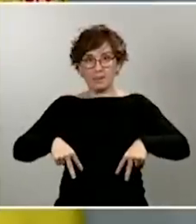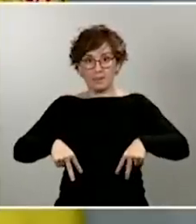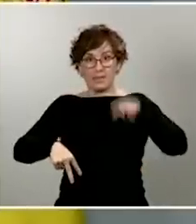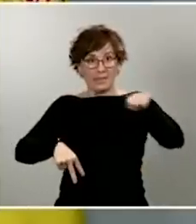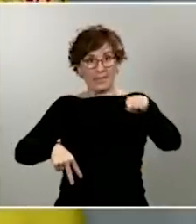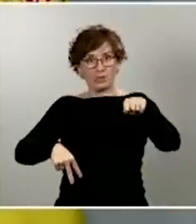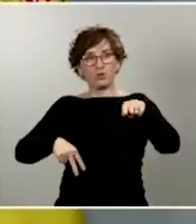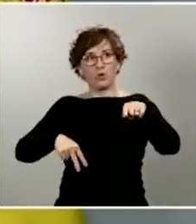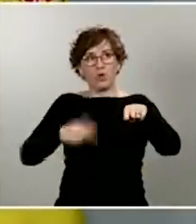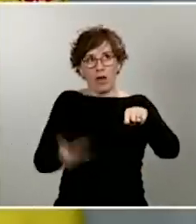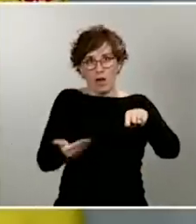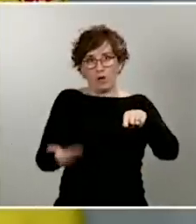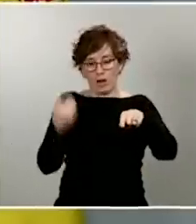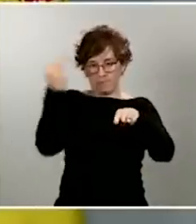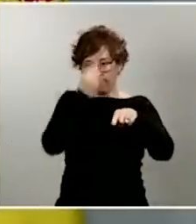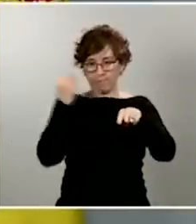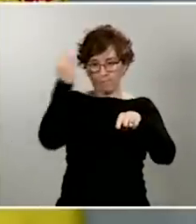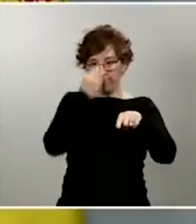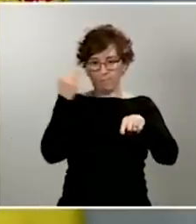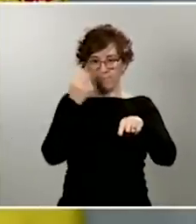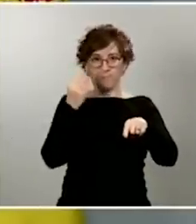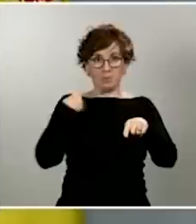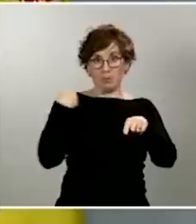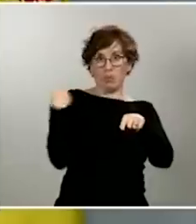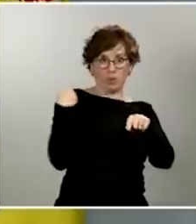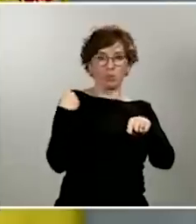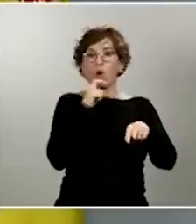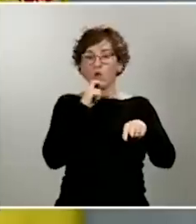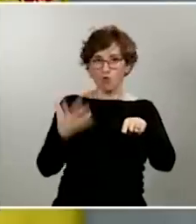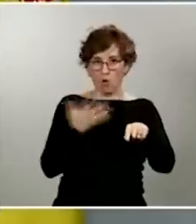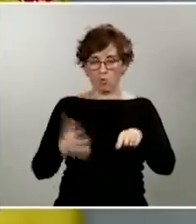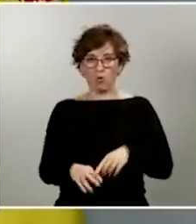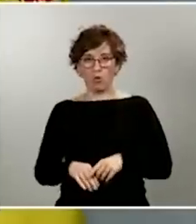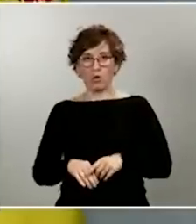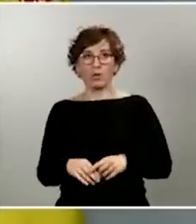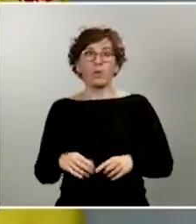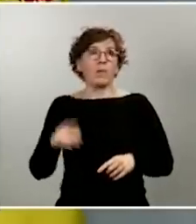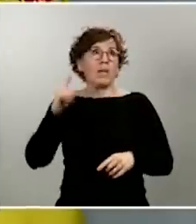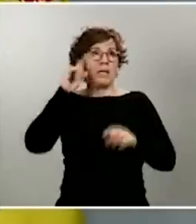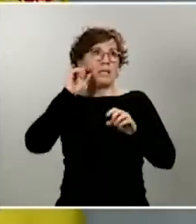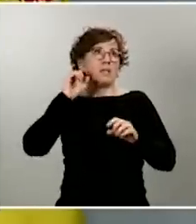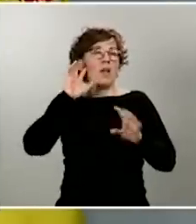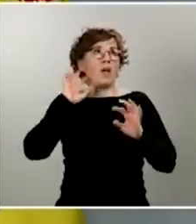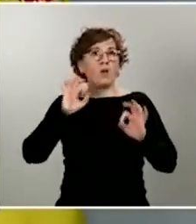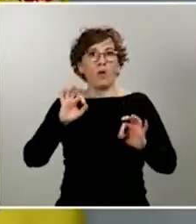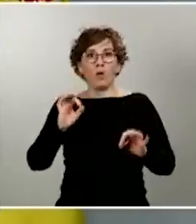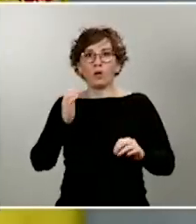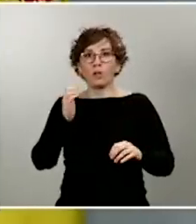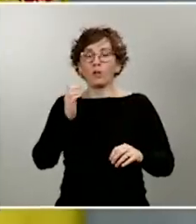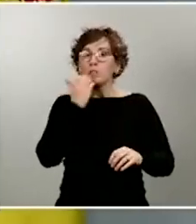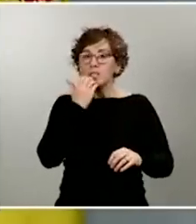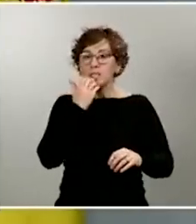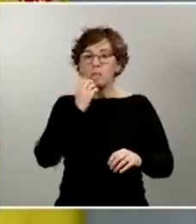nos plantea en la pregunta. Supongo yo que una voluntariedad manifiesta, si fuera necesario, preciso, y vuelvo a decir, con todos esos